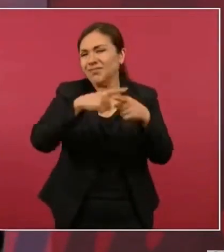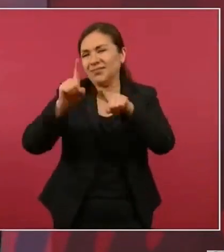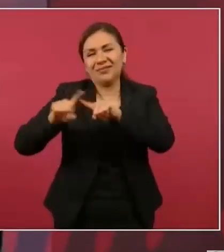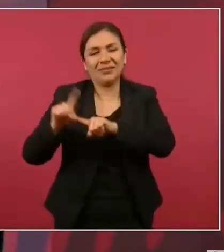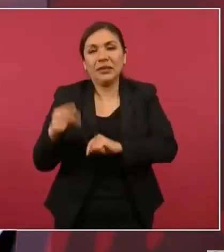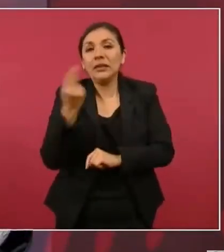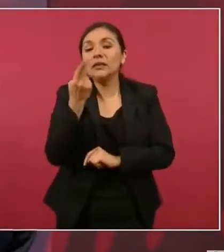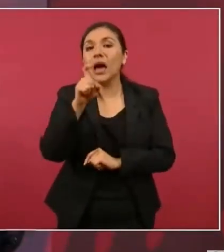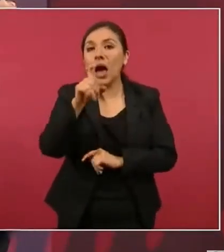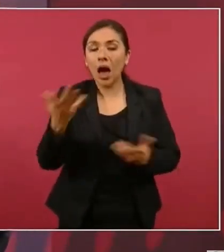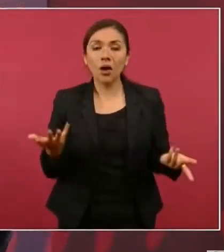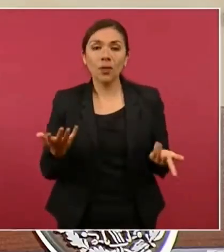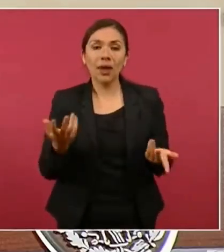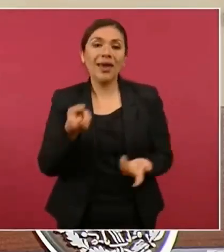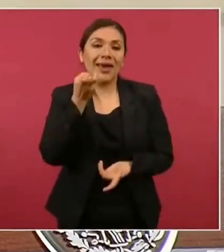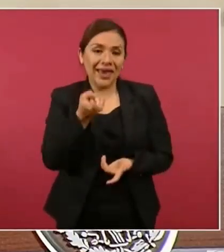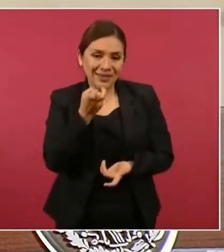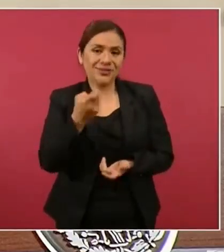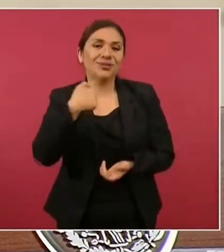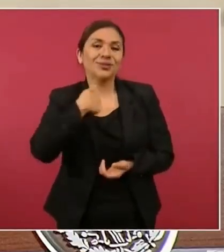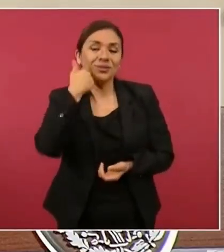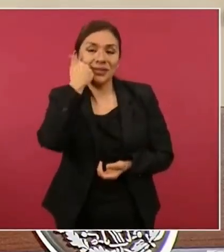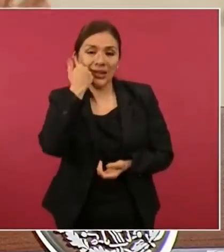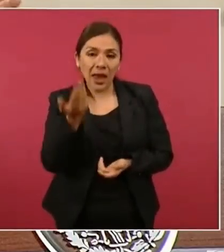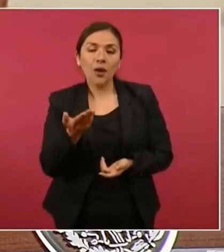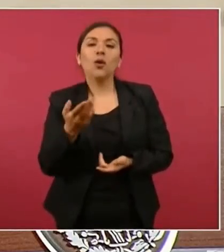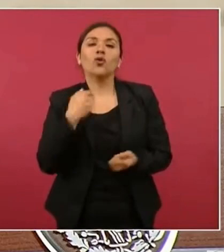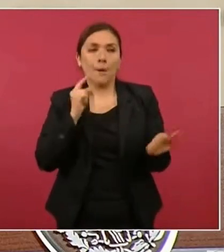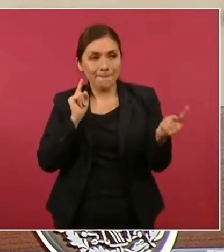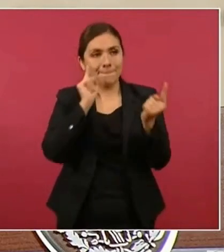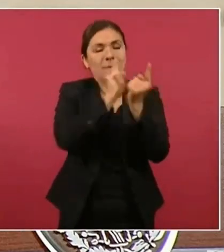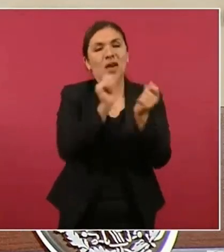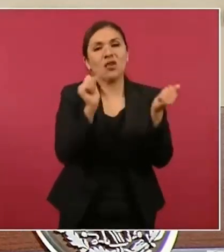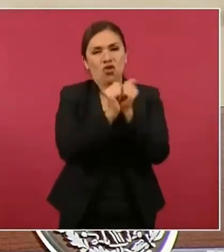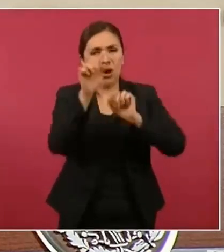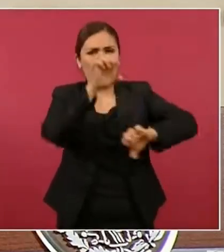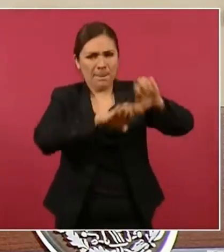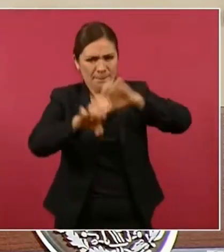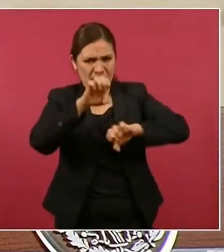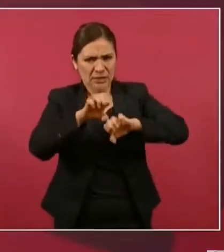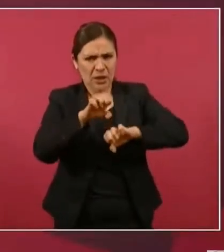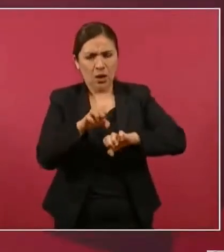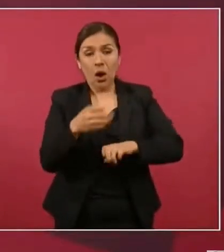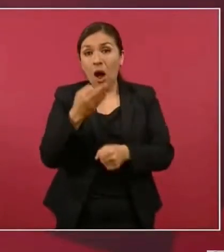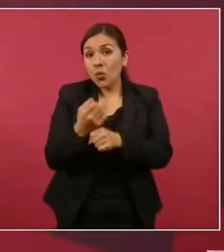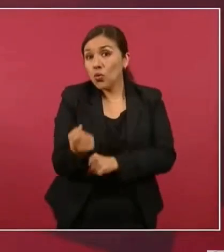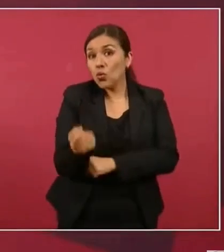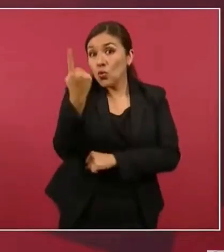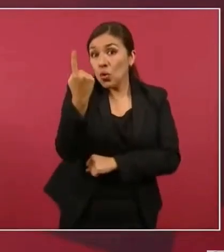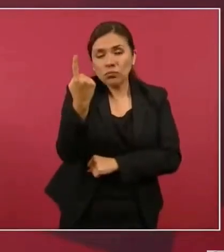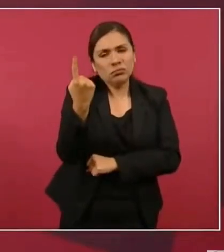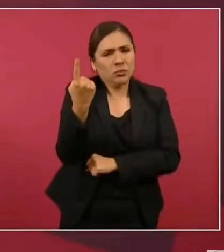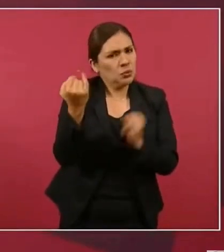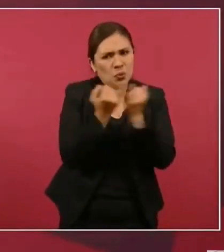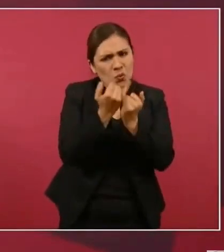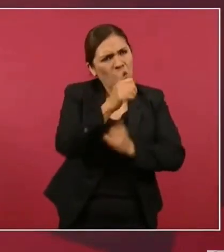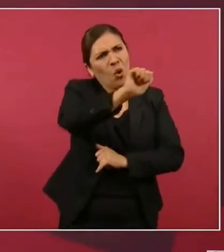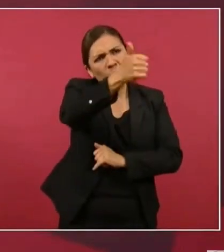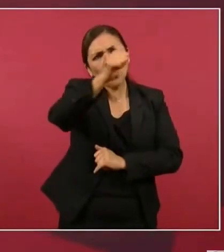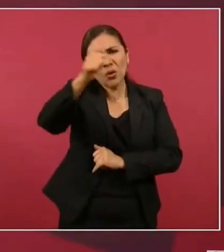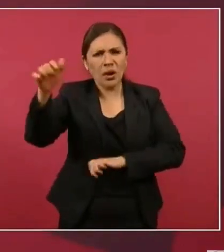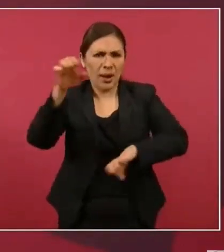Entonces, lo que queremos es hablar con las empresas, no sólo en este caso, en todos los casos,